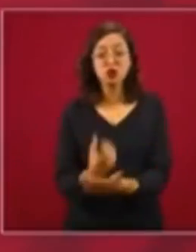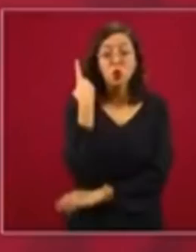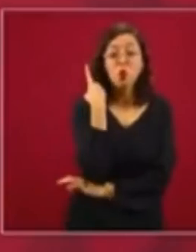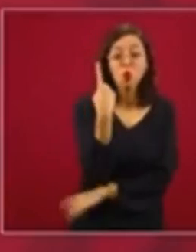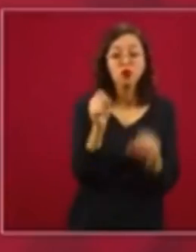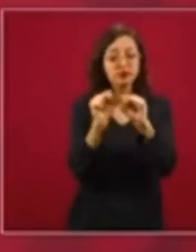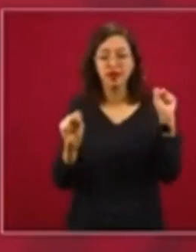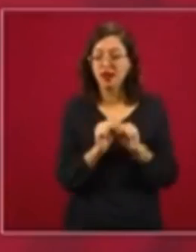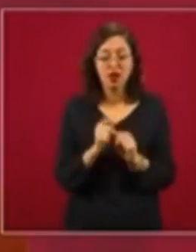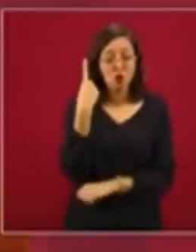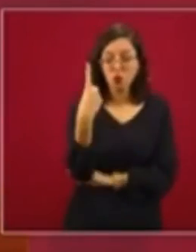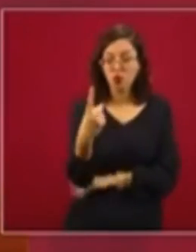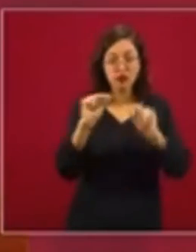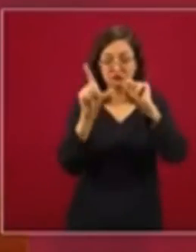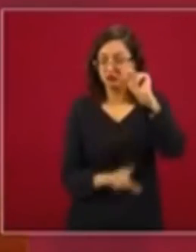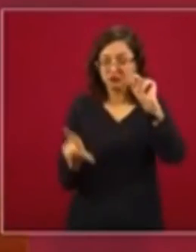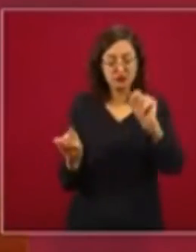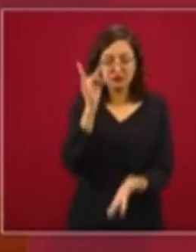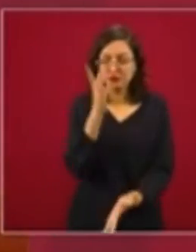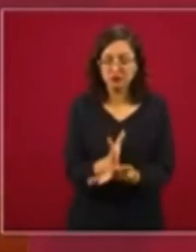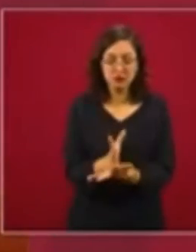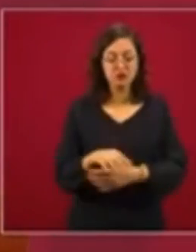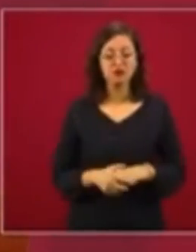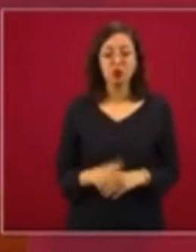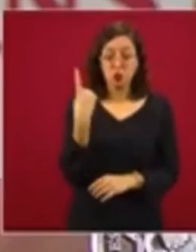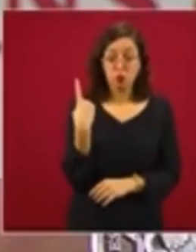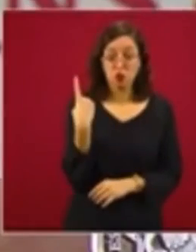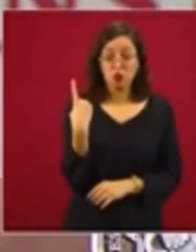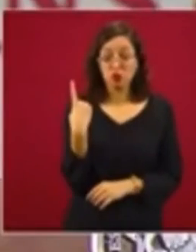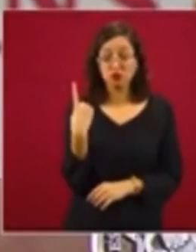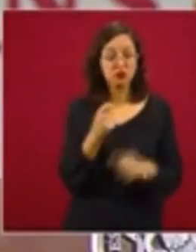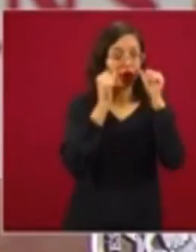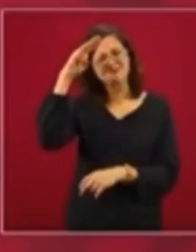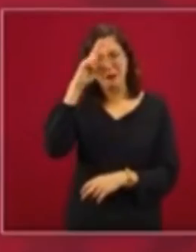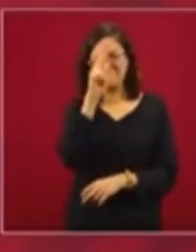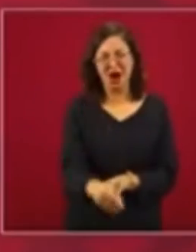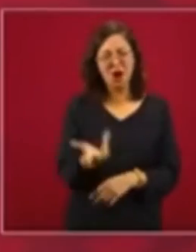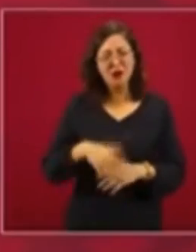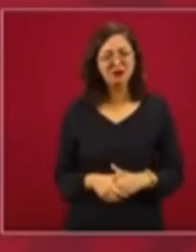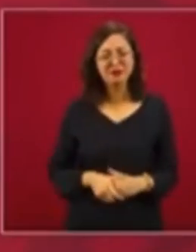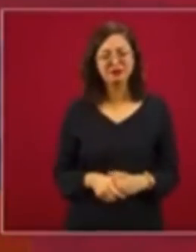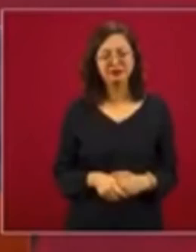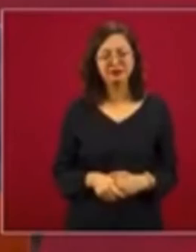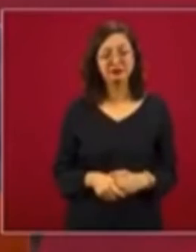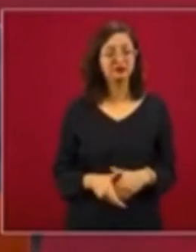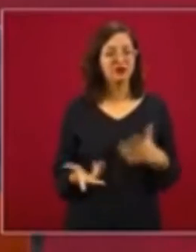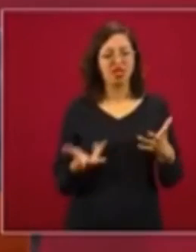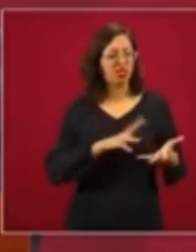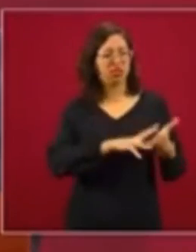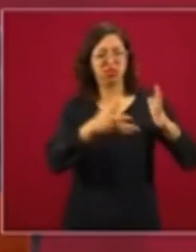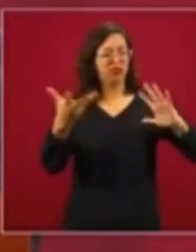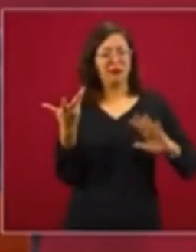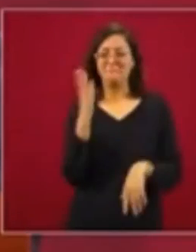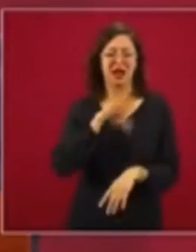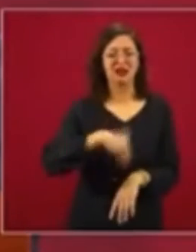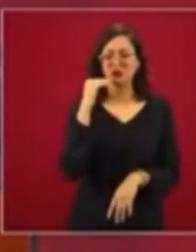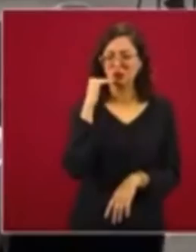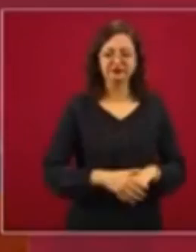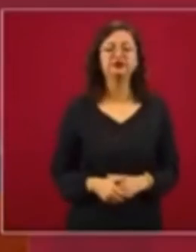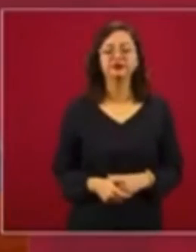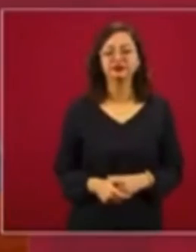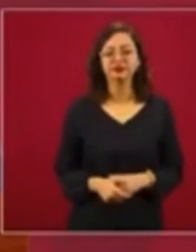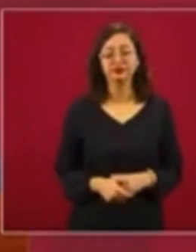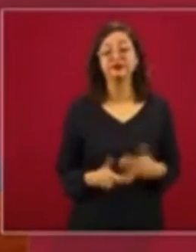sola sala nacional, una que atienda a todo. Entonces, toda una deformación que se fue creando